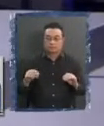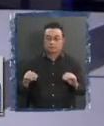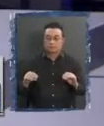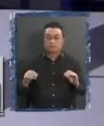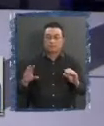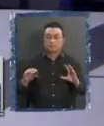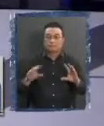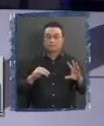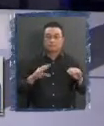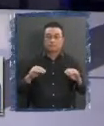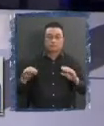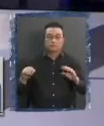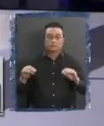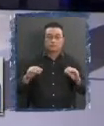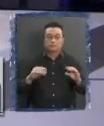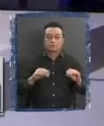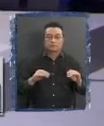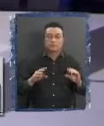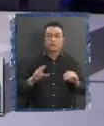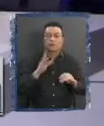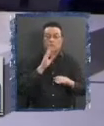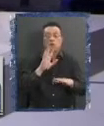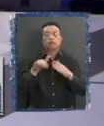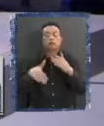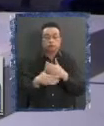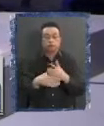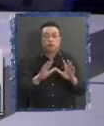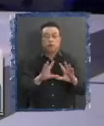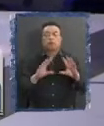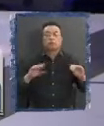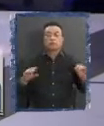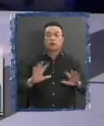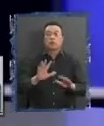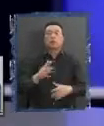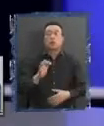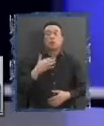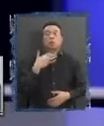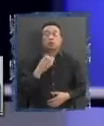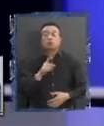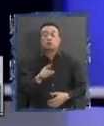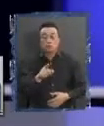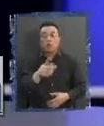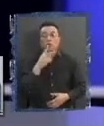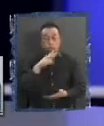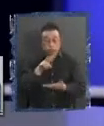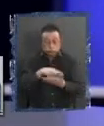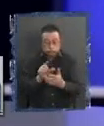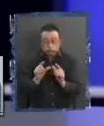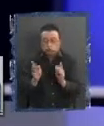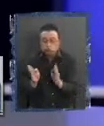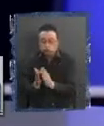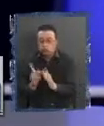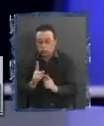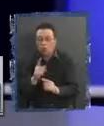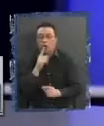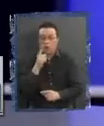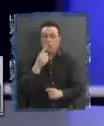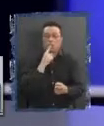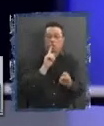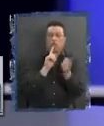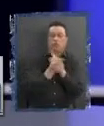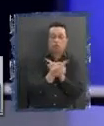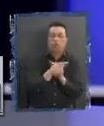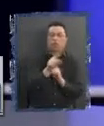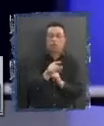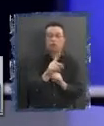Yo sé que Claudio no se leyó solamente este pedazo, pero la verdad es que hay una contradicción muy importante.